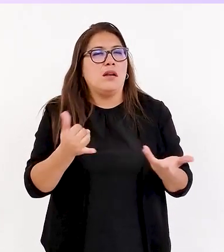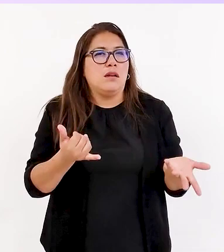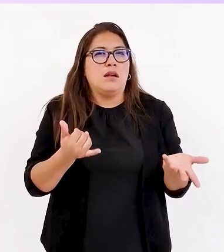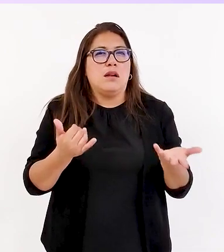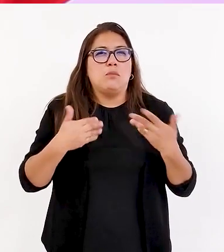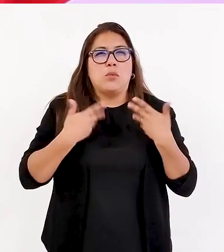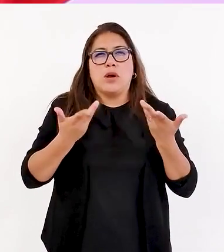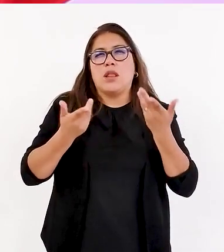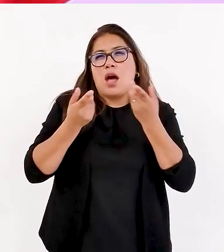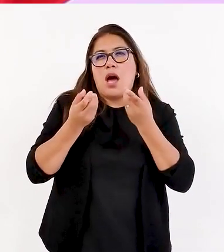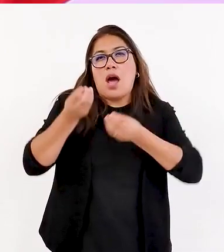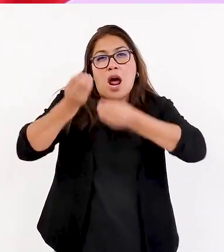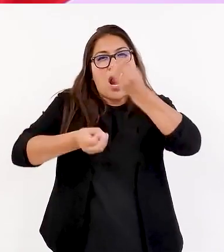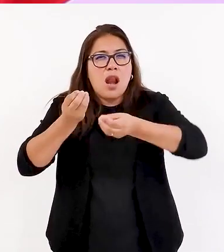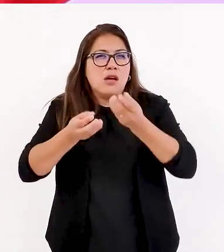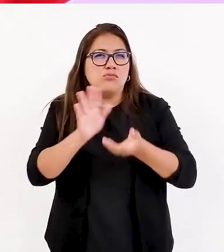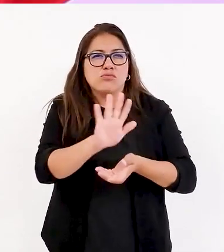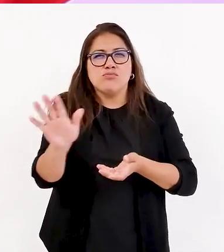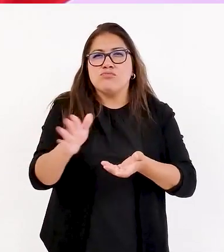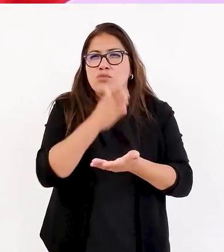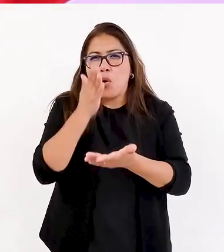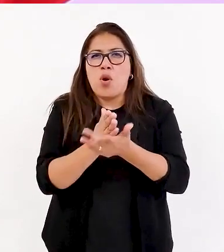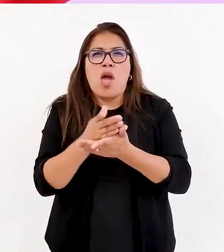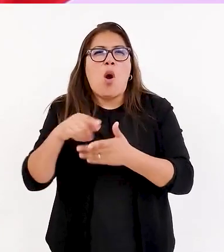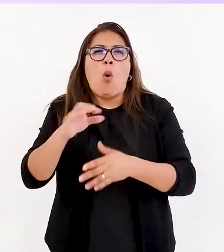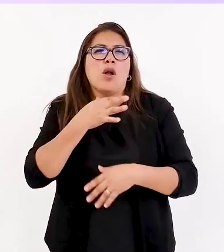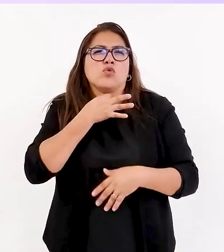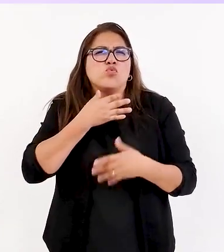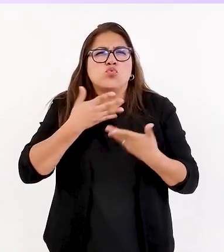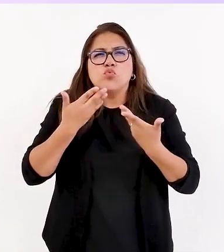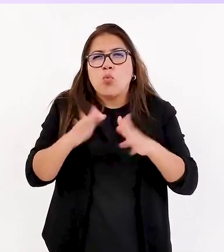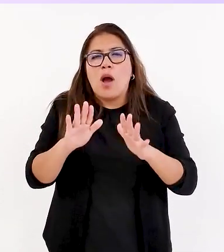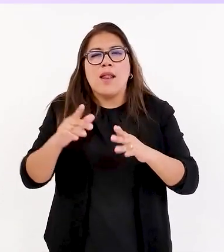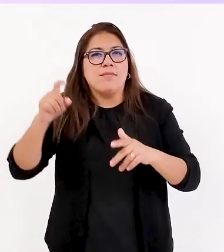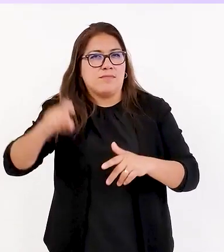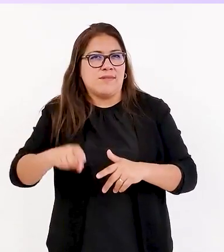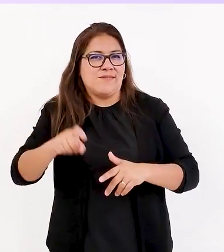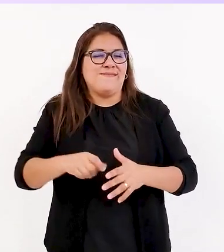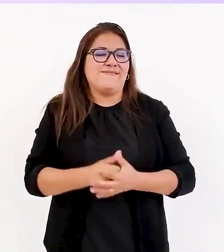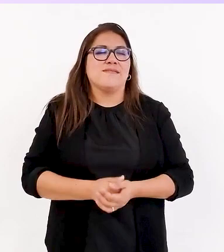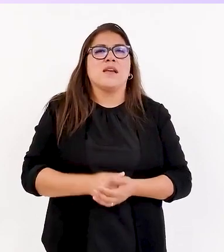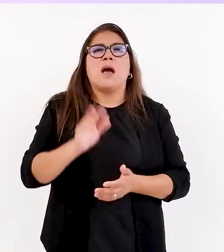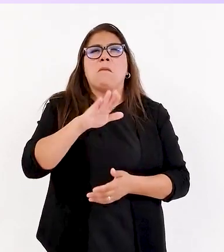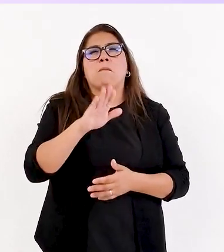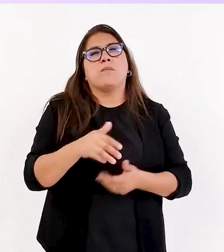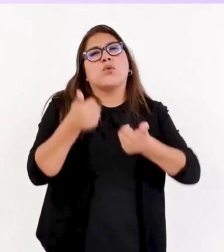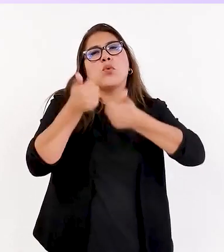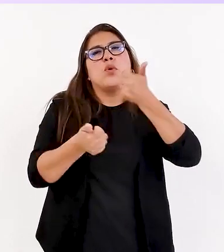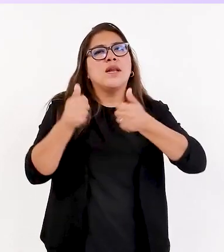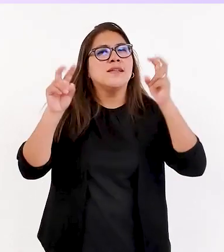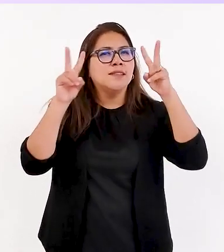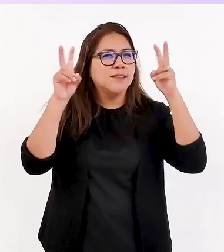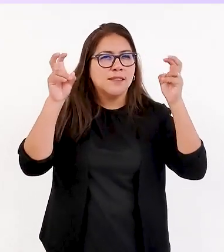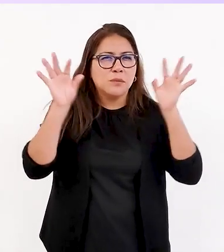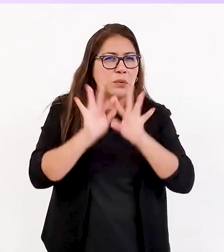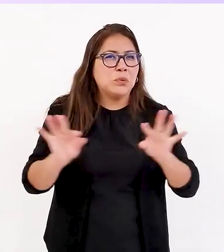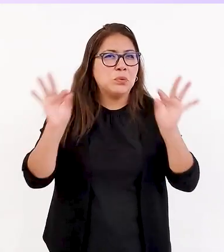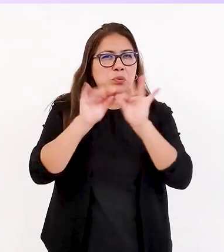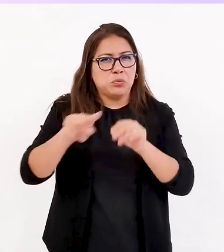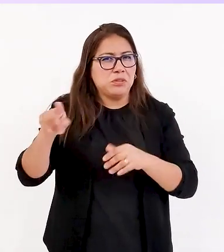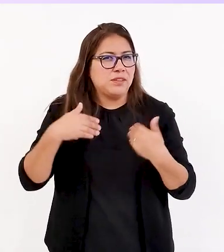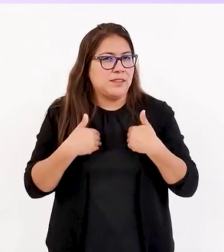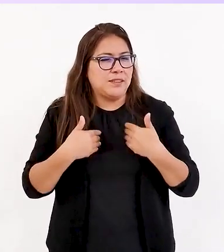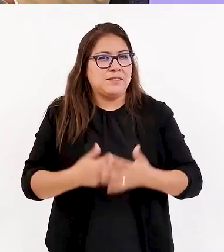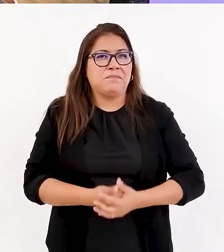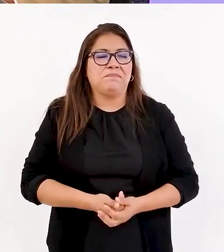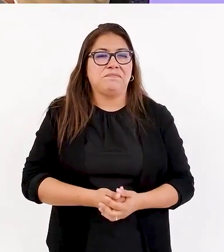resolver los problemas o las inquietudes que tengan. ¿Y cuáles son esos campos de acción? O sea, ¿cuáles son los temas principales que ustedes abordan